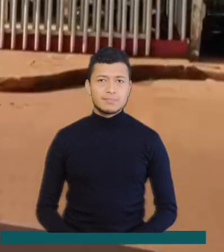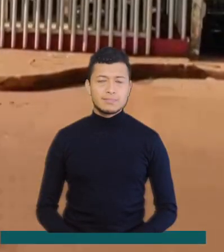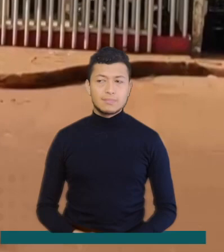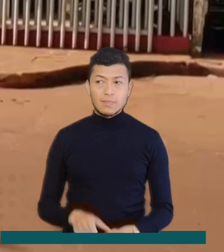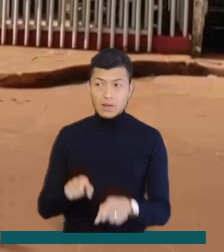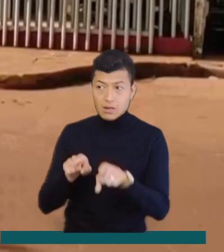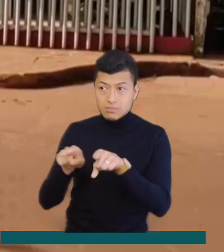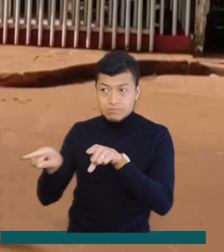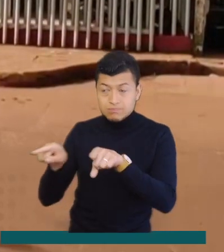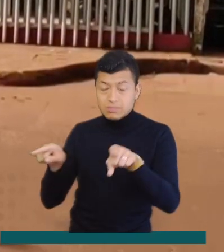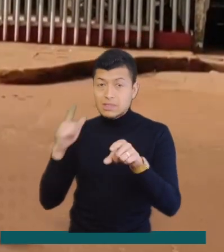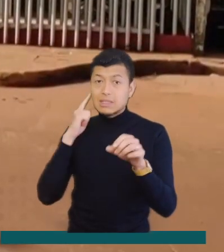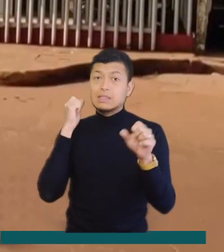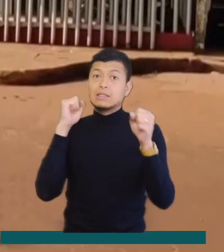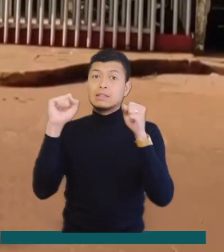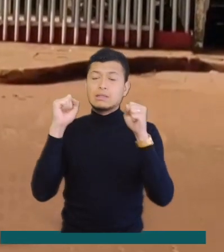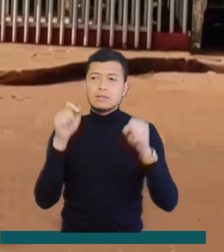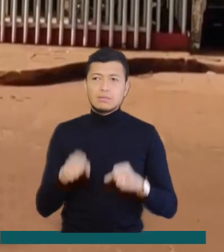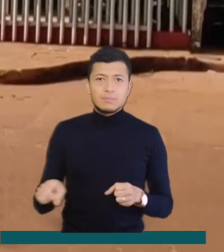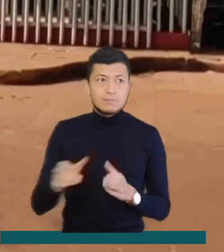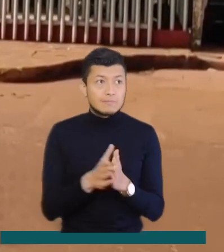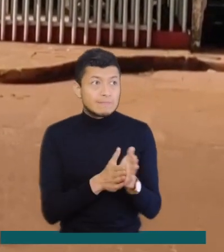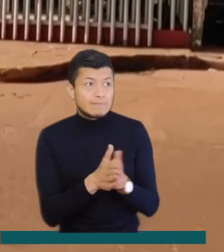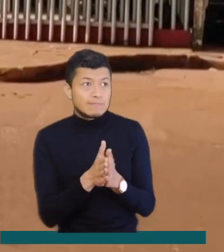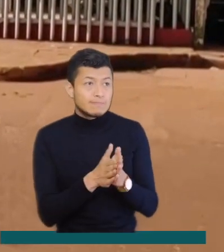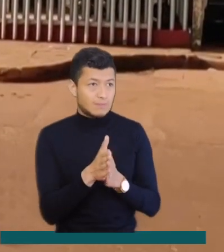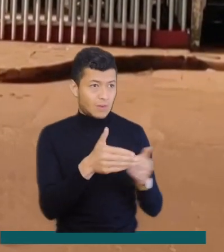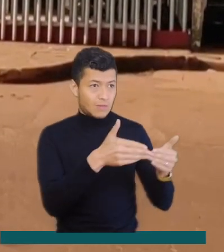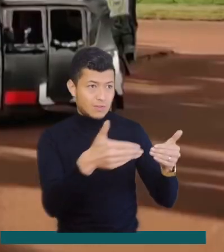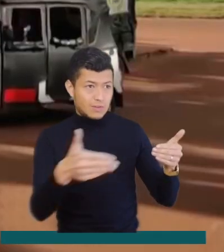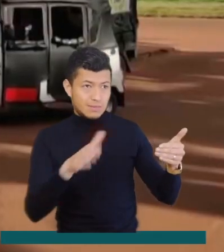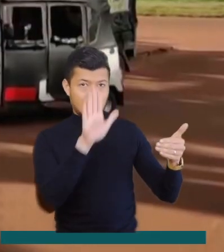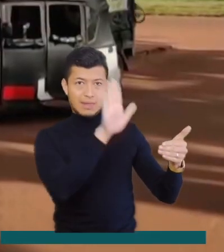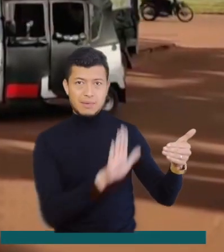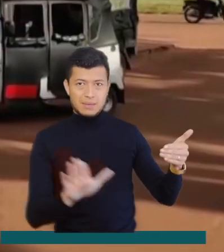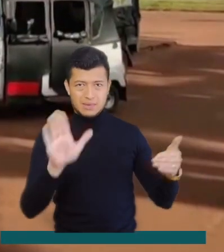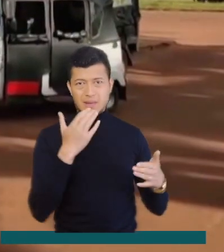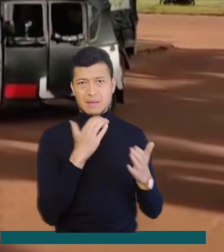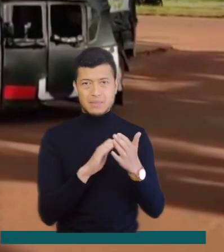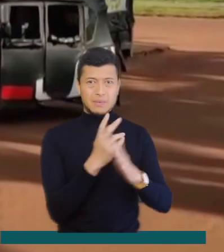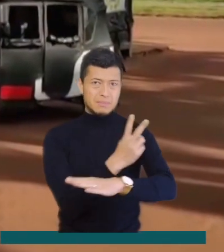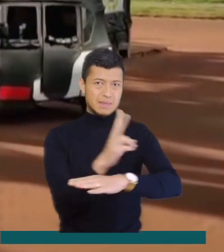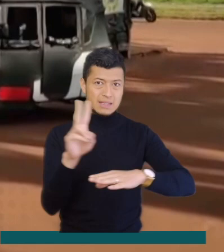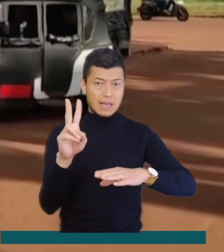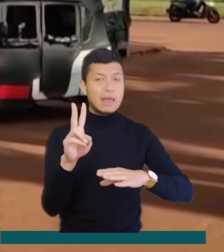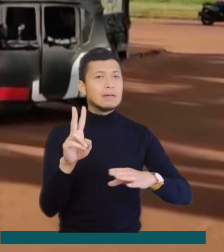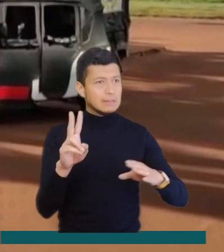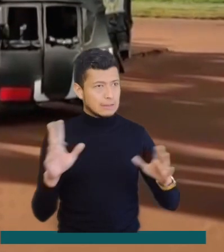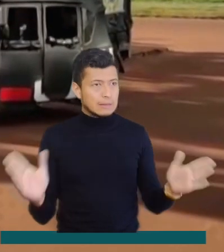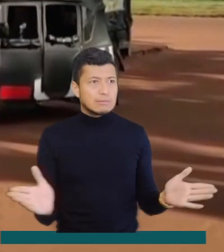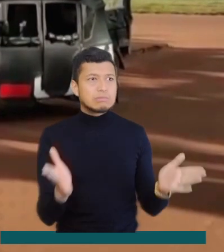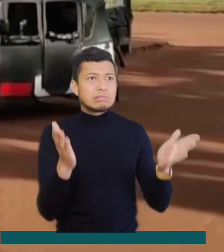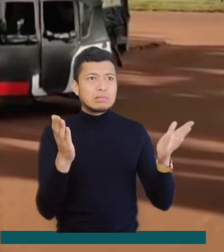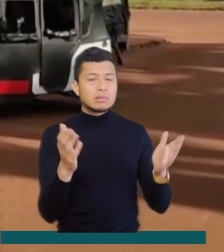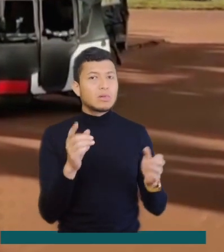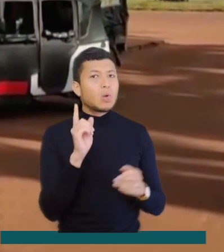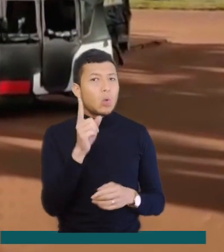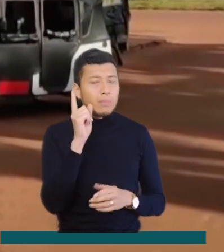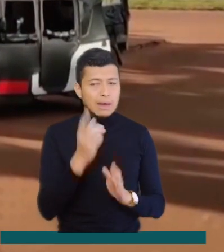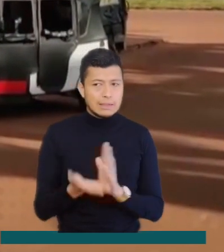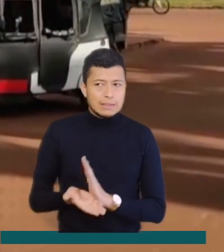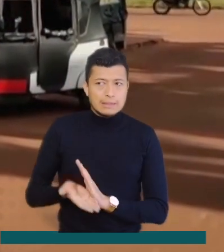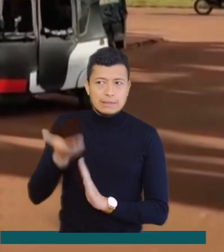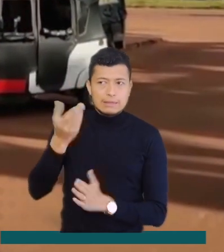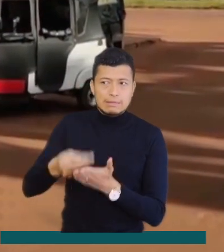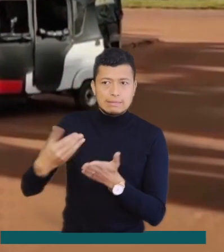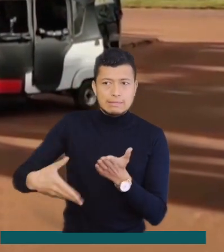Aumento que preocupa. Crece la expectativa en departamentos fronterizos como el Dichada por el anuncio del incremento en el precio de la gasolina.